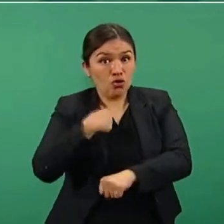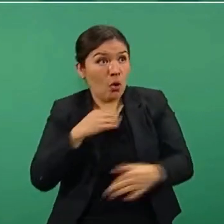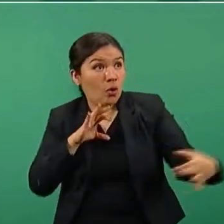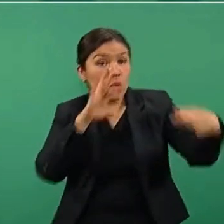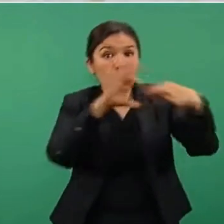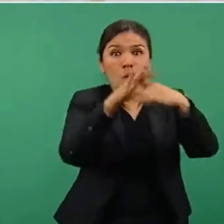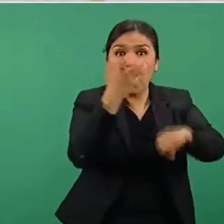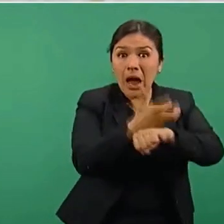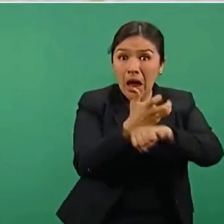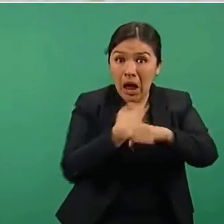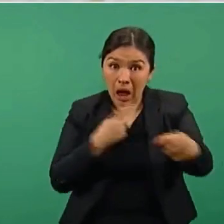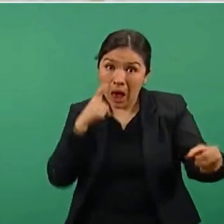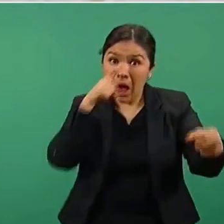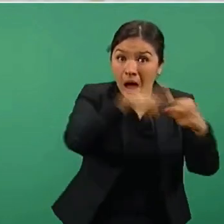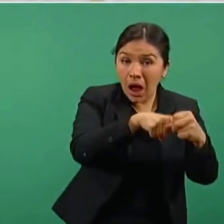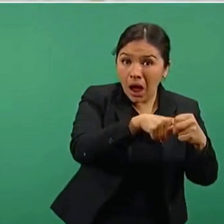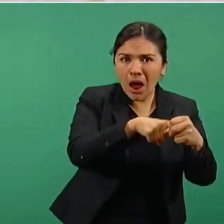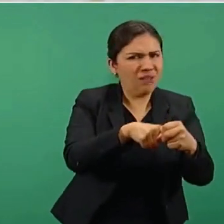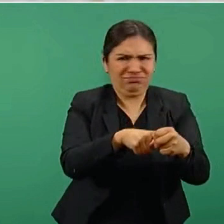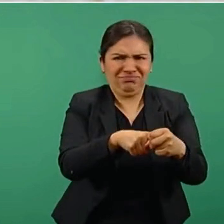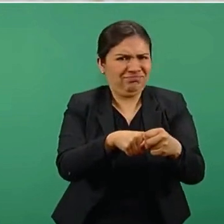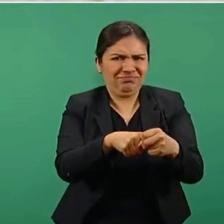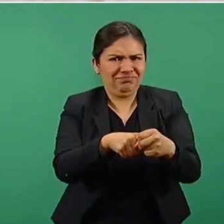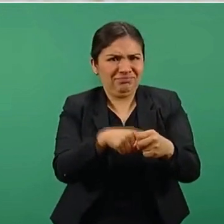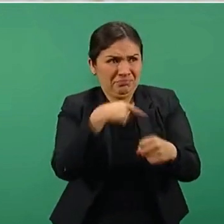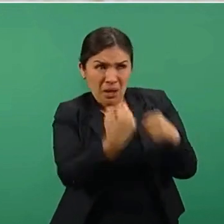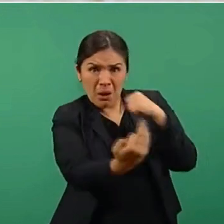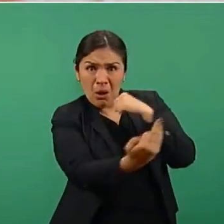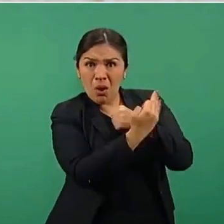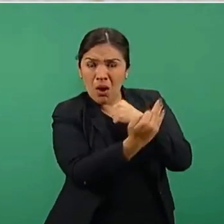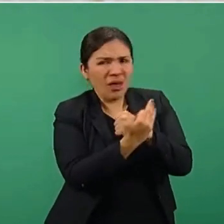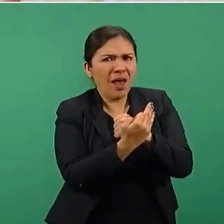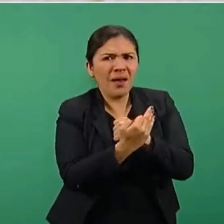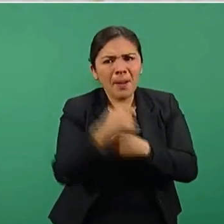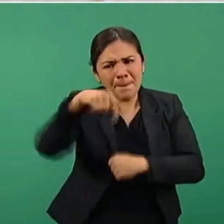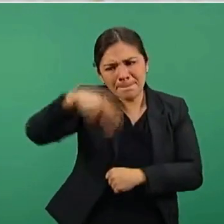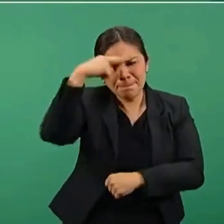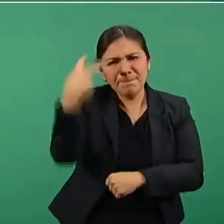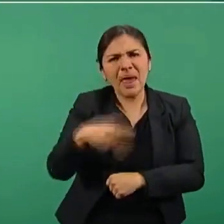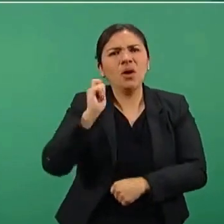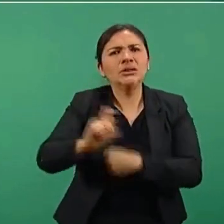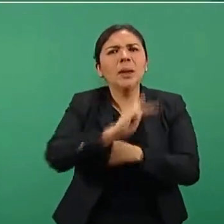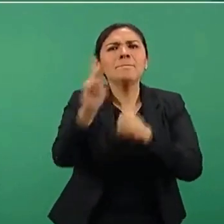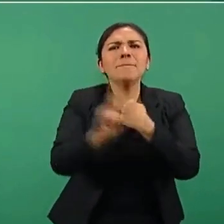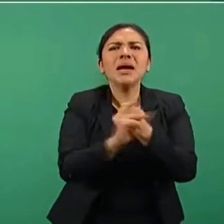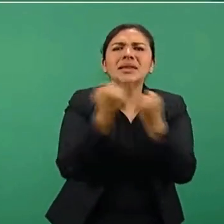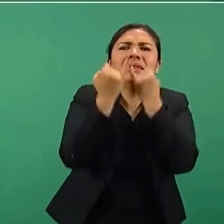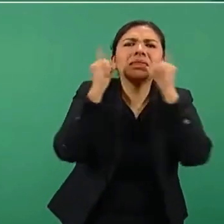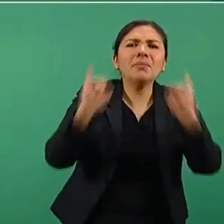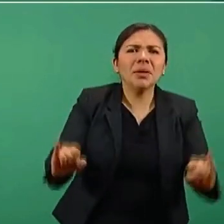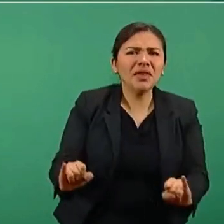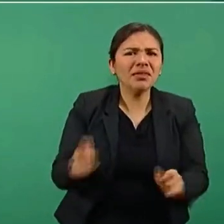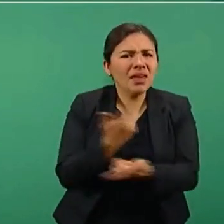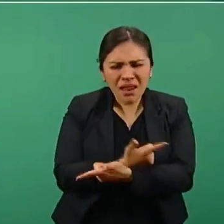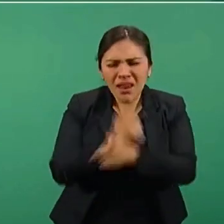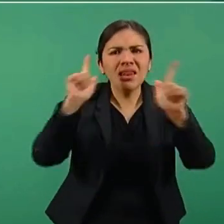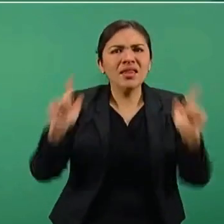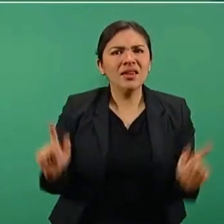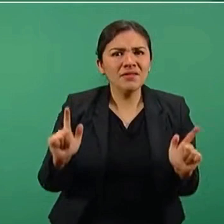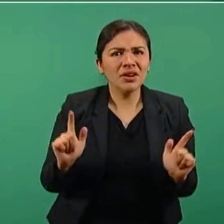no somos protectorado. México es un país independiente, soberano, libre.